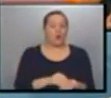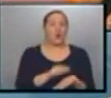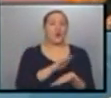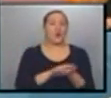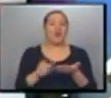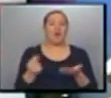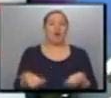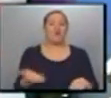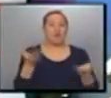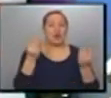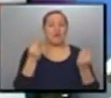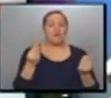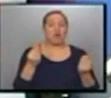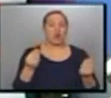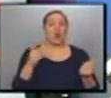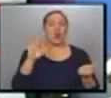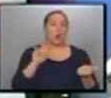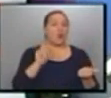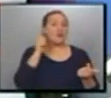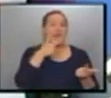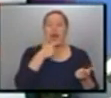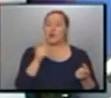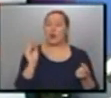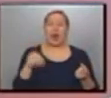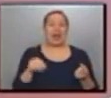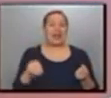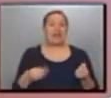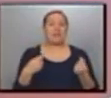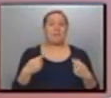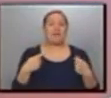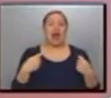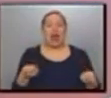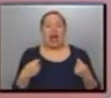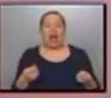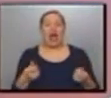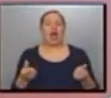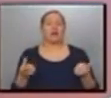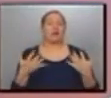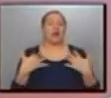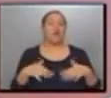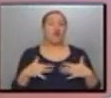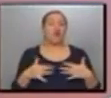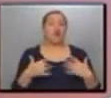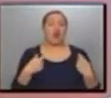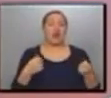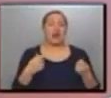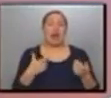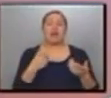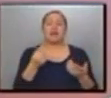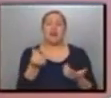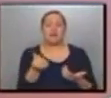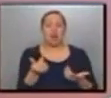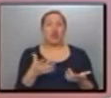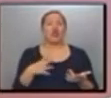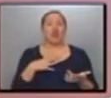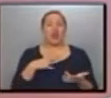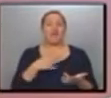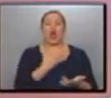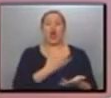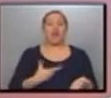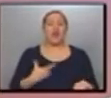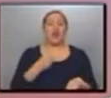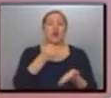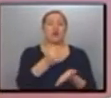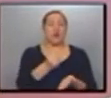porque con esta suba de tarifas todavía no alcanza para cubrir el déficit fiscal. Todavía el gobierno sigue subsidiando tanto la